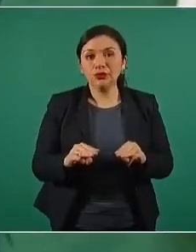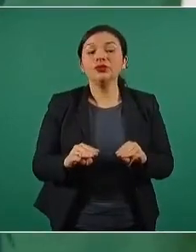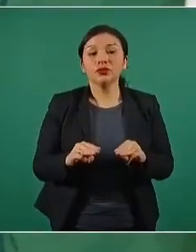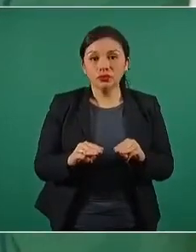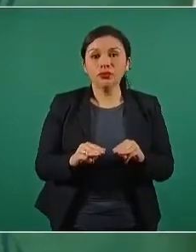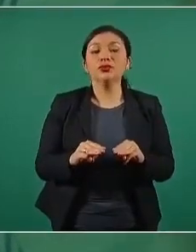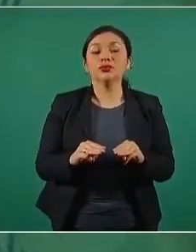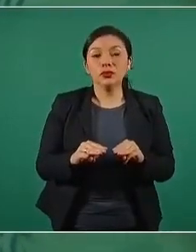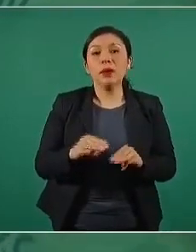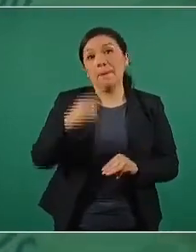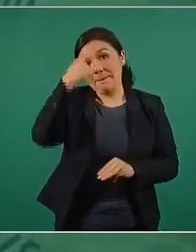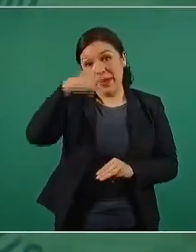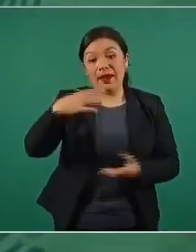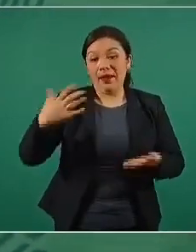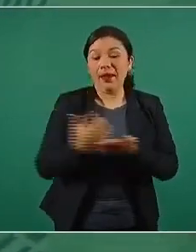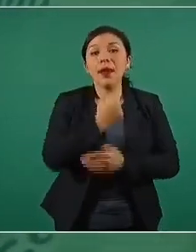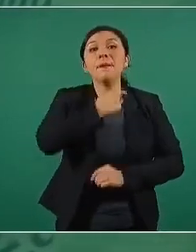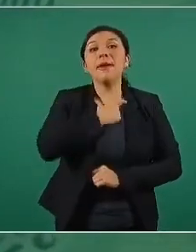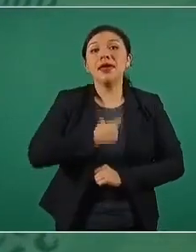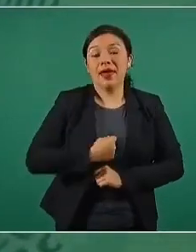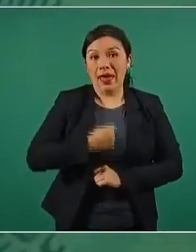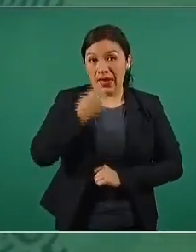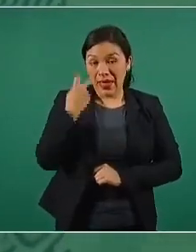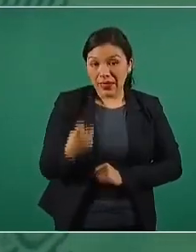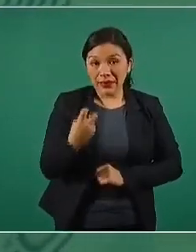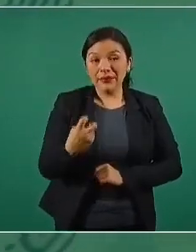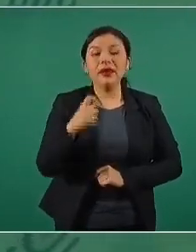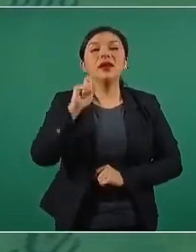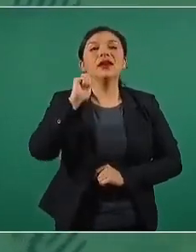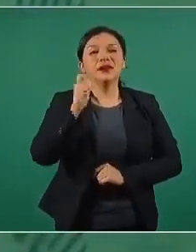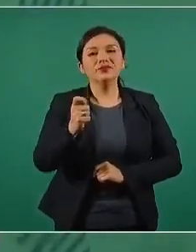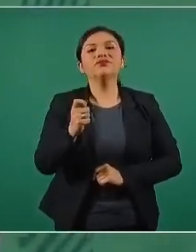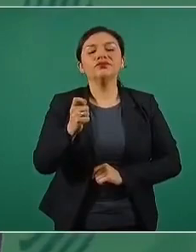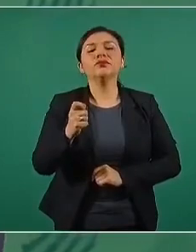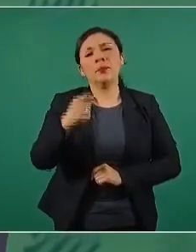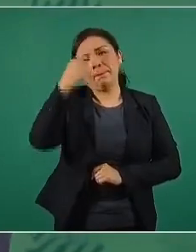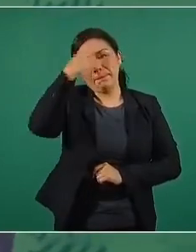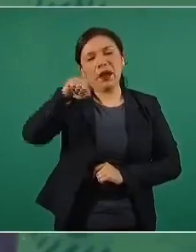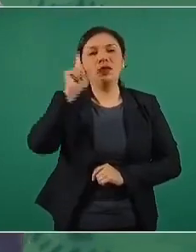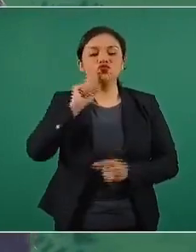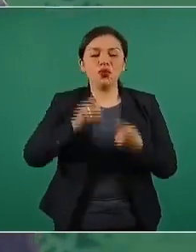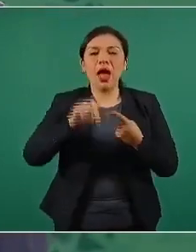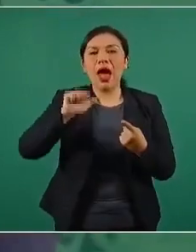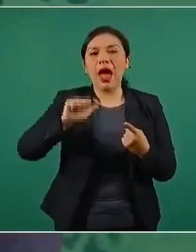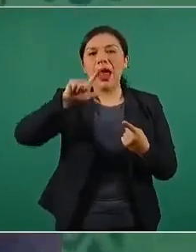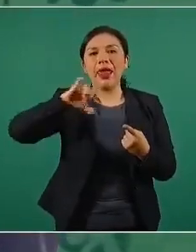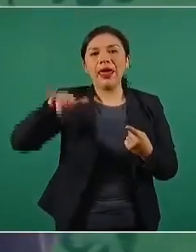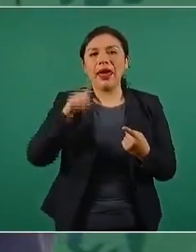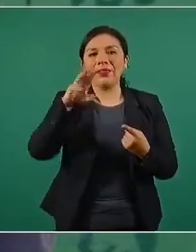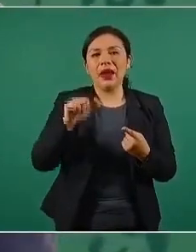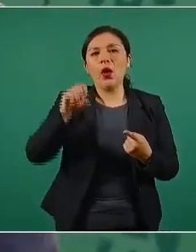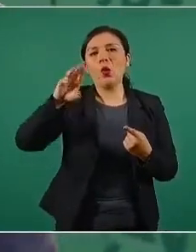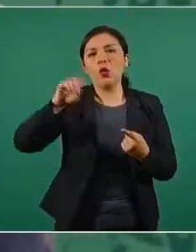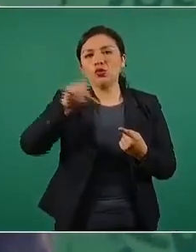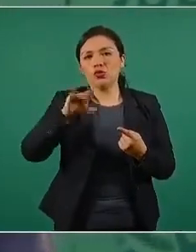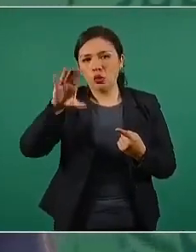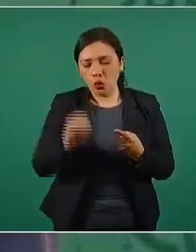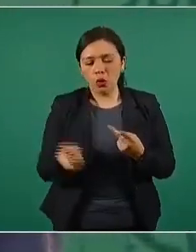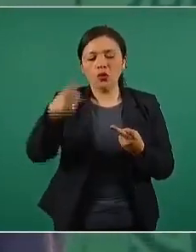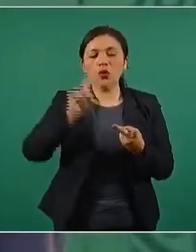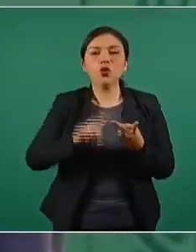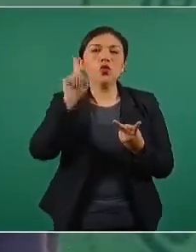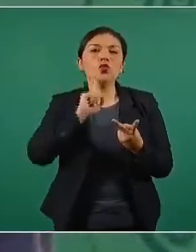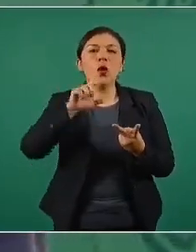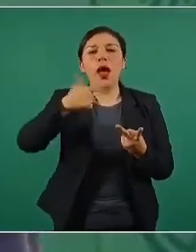medalla, obtuvieron Alejandra Orozco Losa y